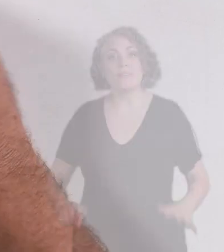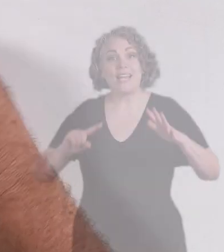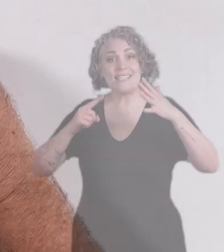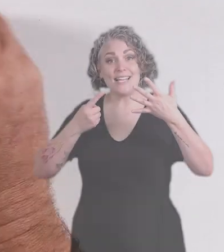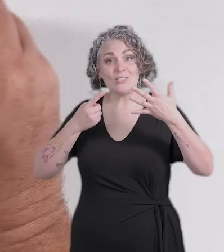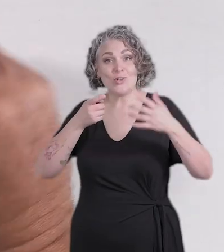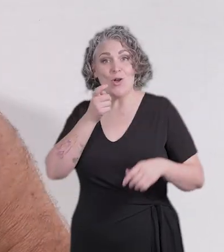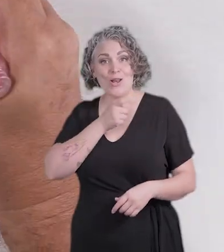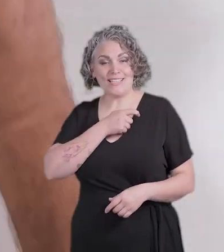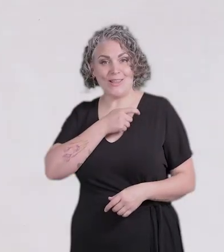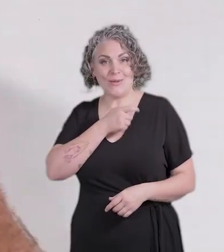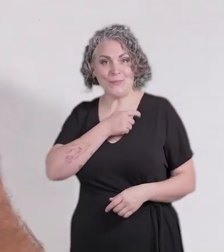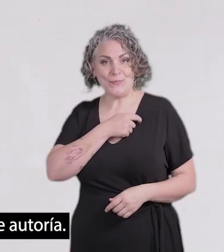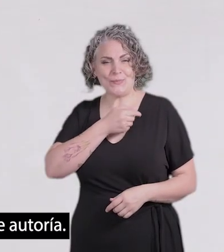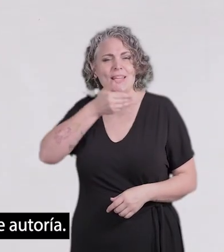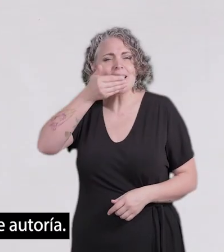Sexto latido